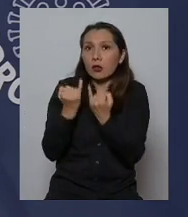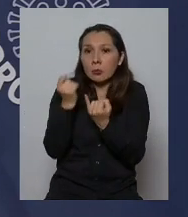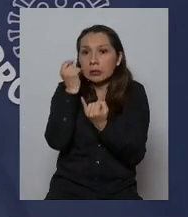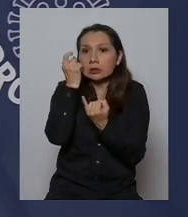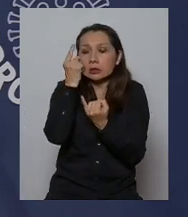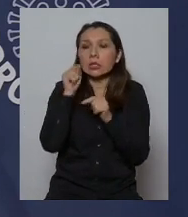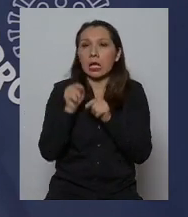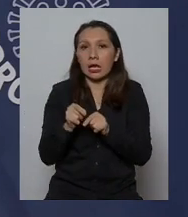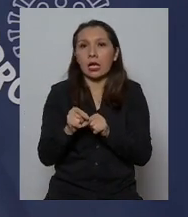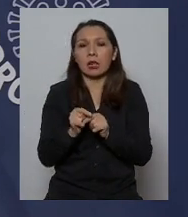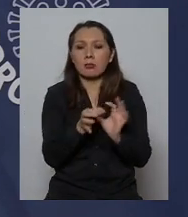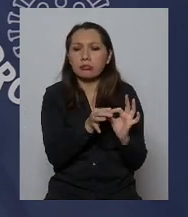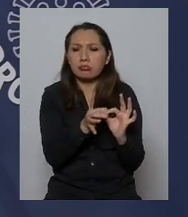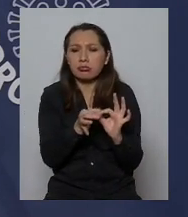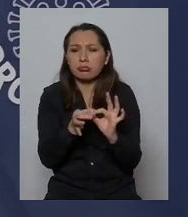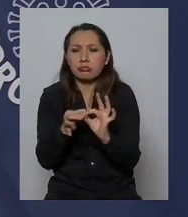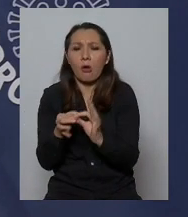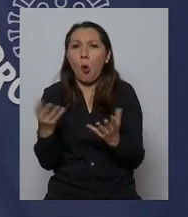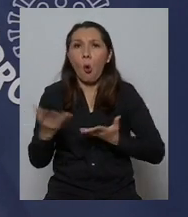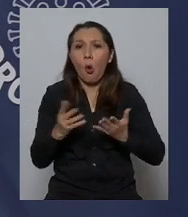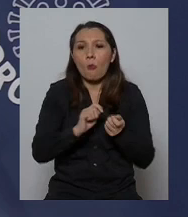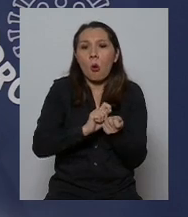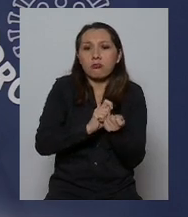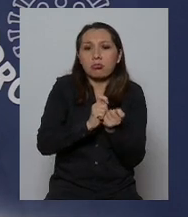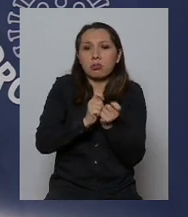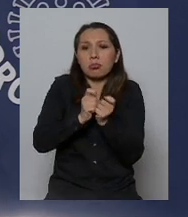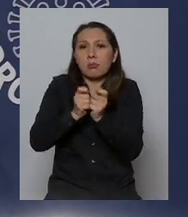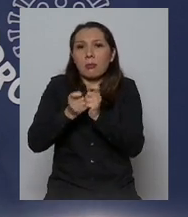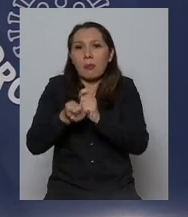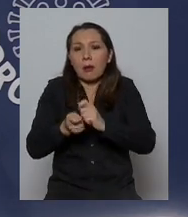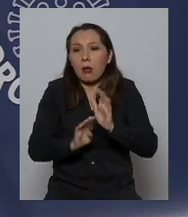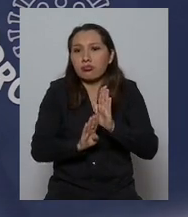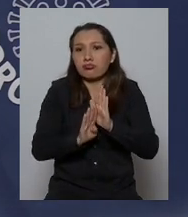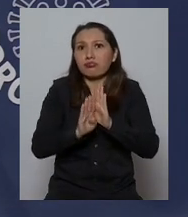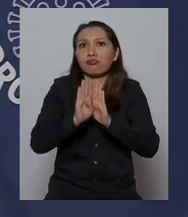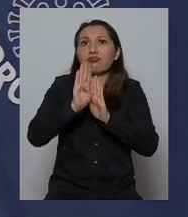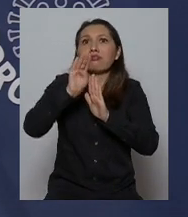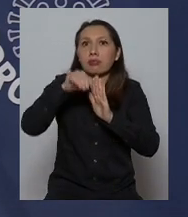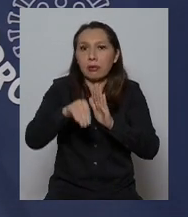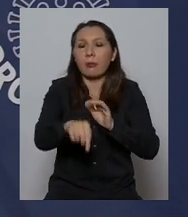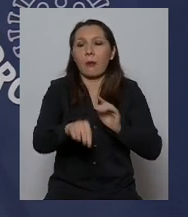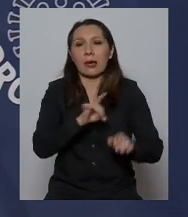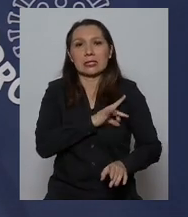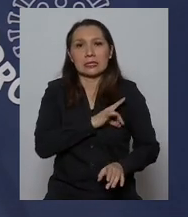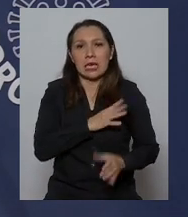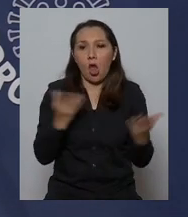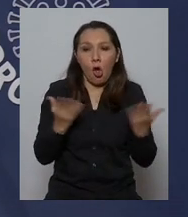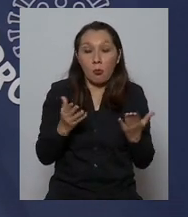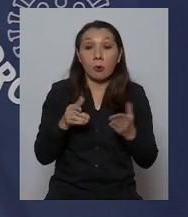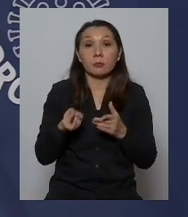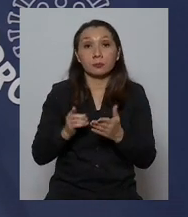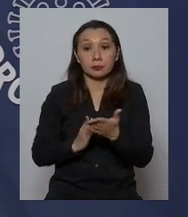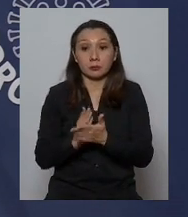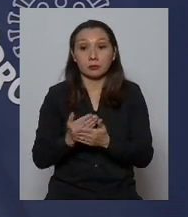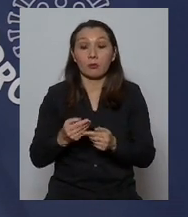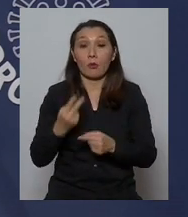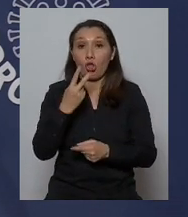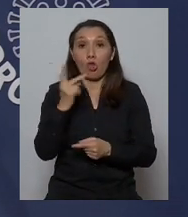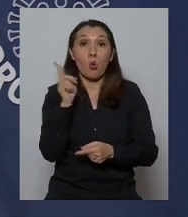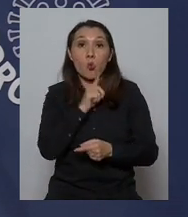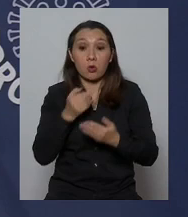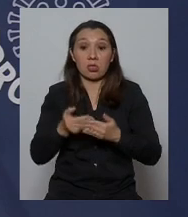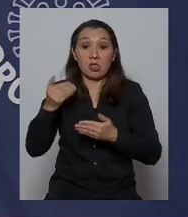y tienen interés en saber acerca de cómo ha ido esta pandemia en nuestro país a partir de los últimos dos